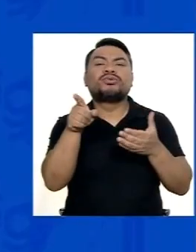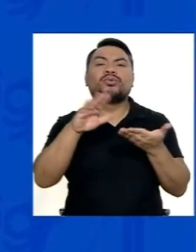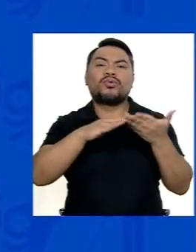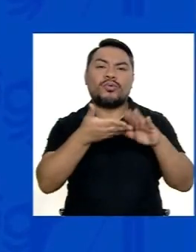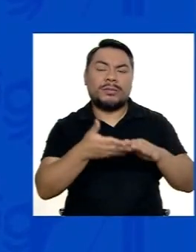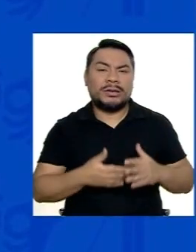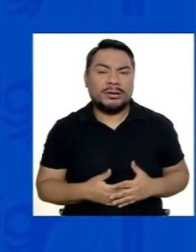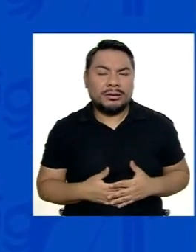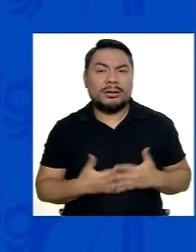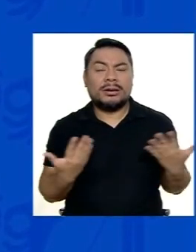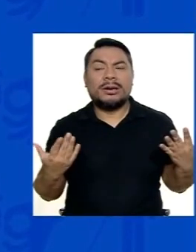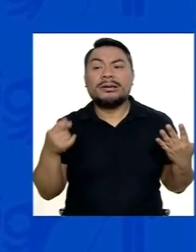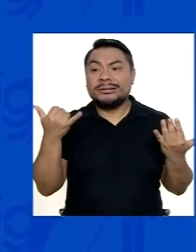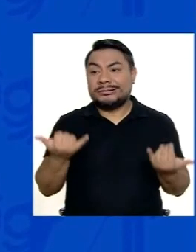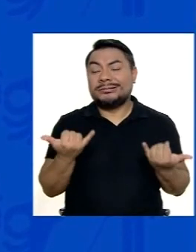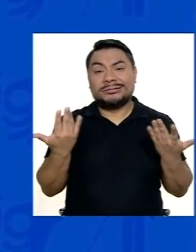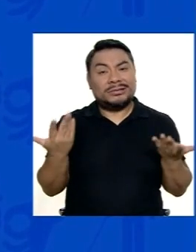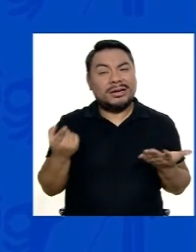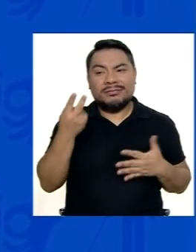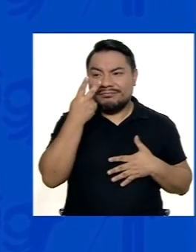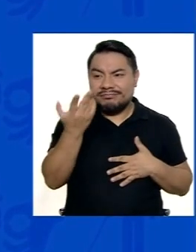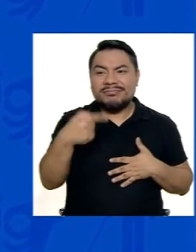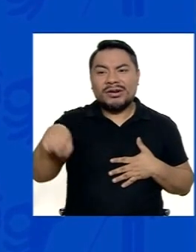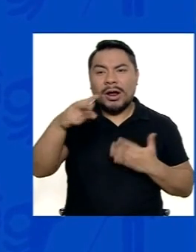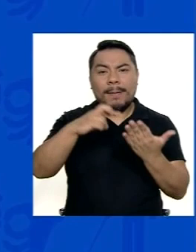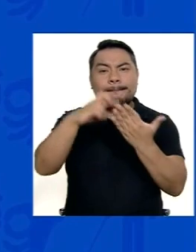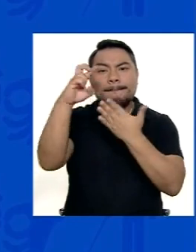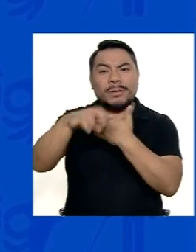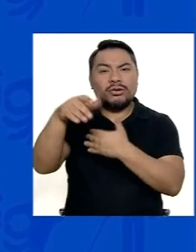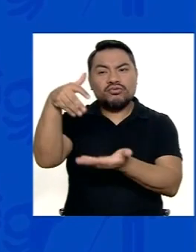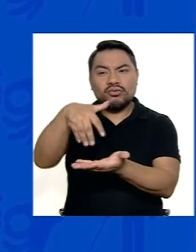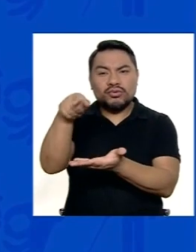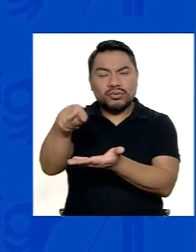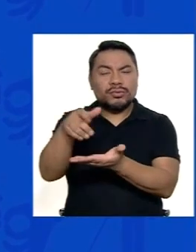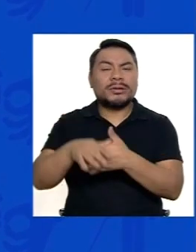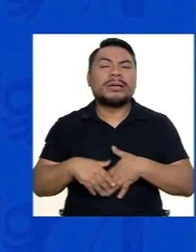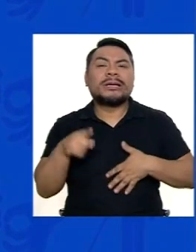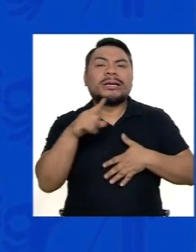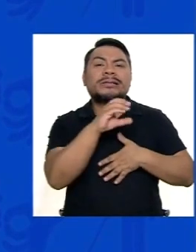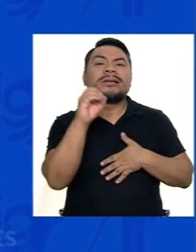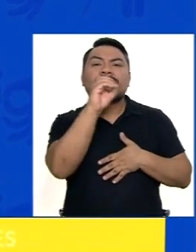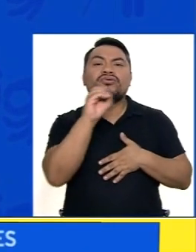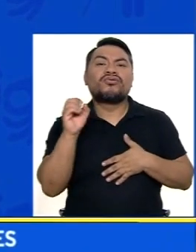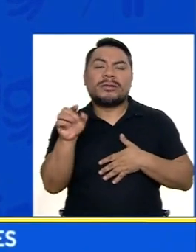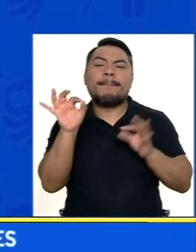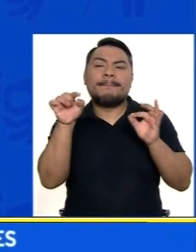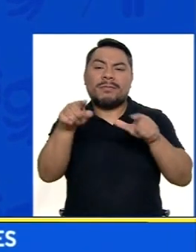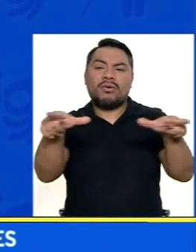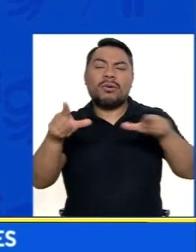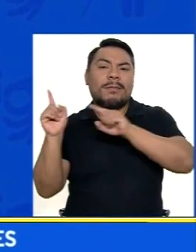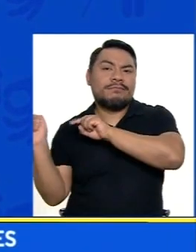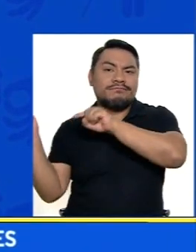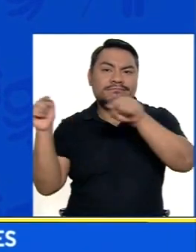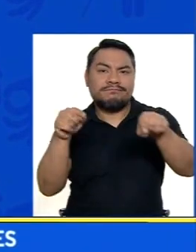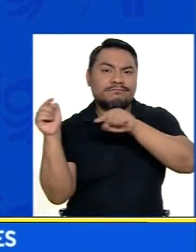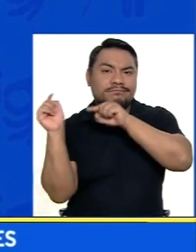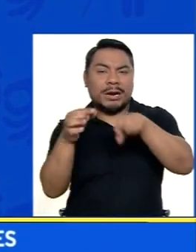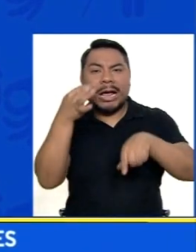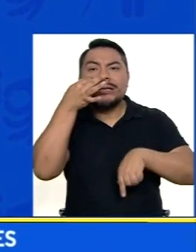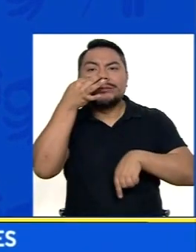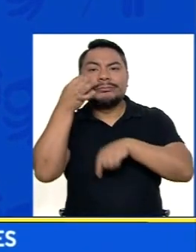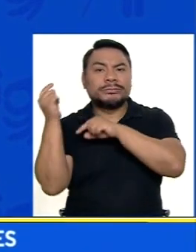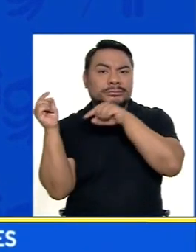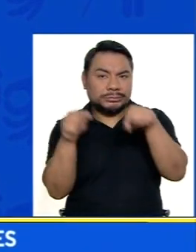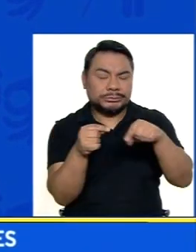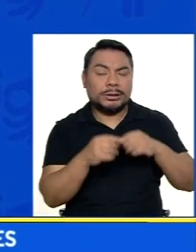Por la naturaleza De los programas De estudio Son 100% presenciales Pero No